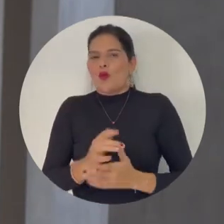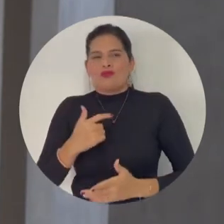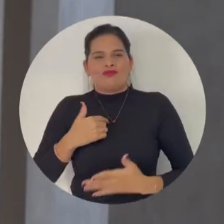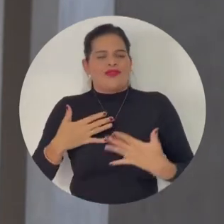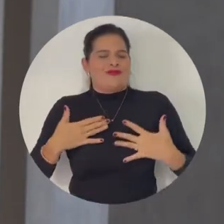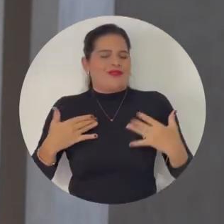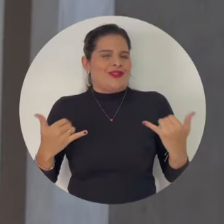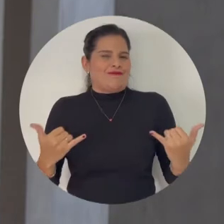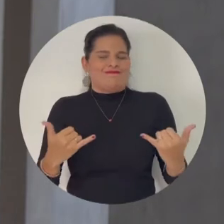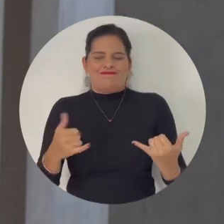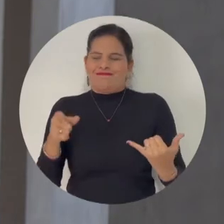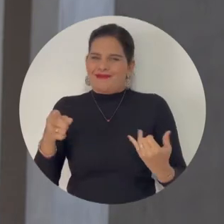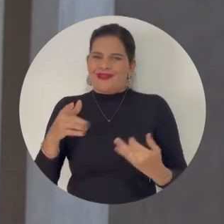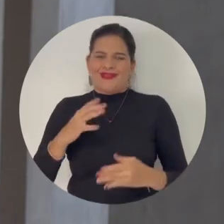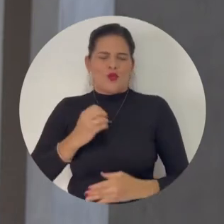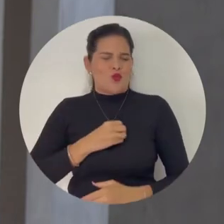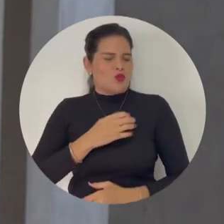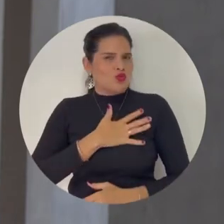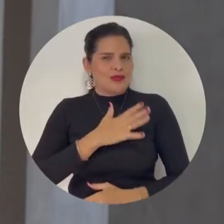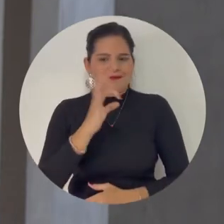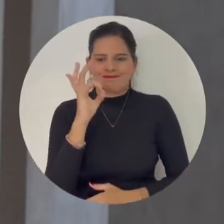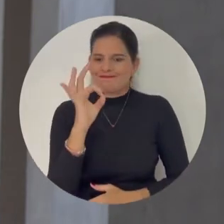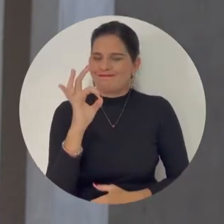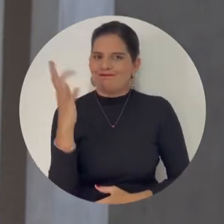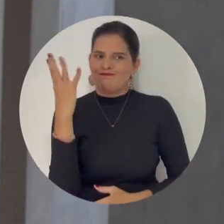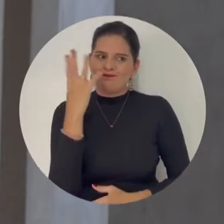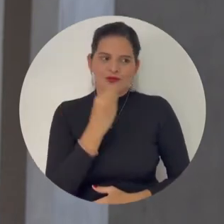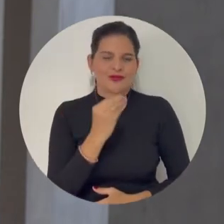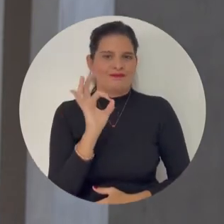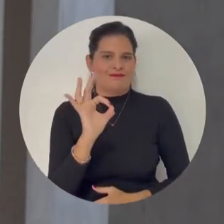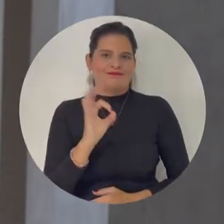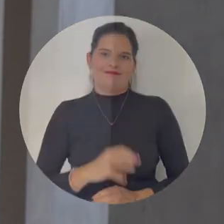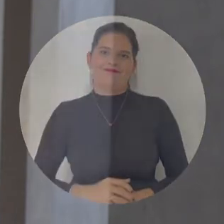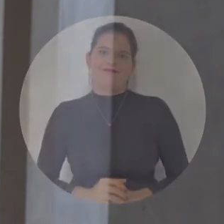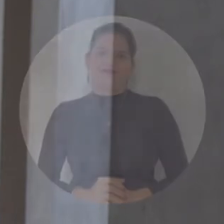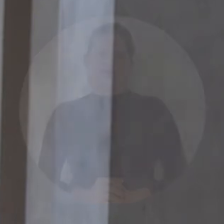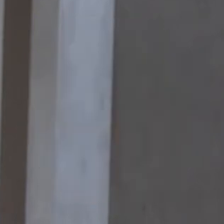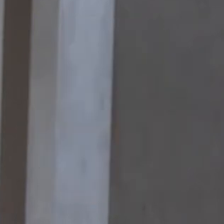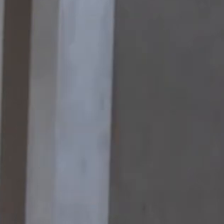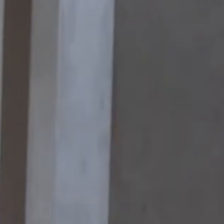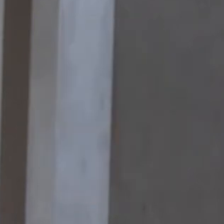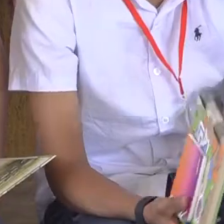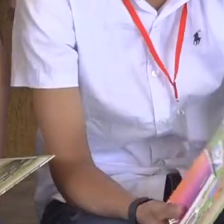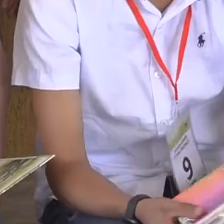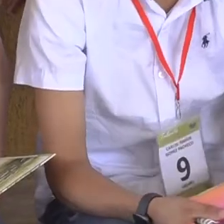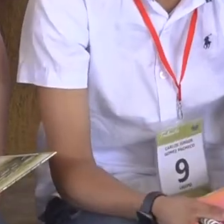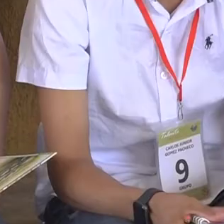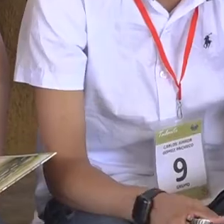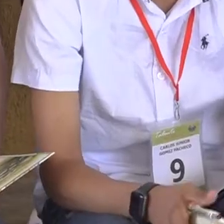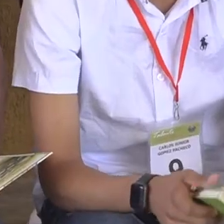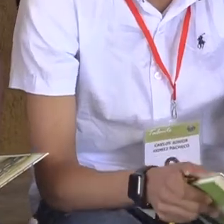magnitud del logro obtenido, de esta oportunidad maravillosa.